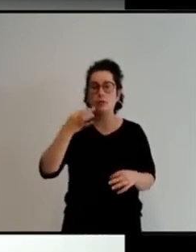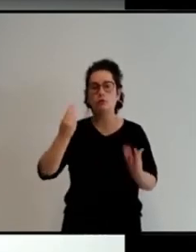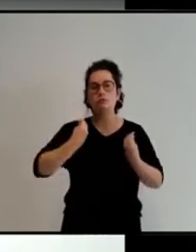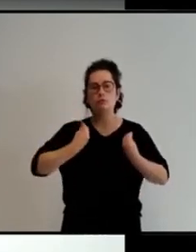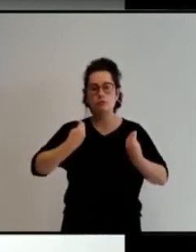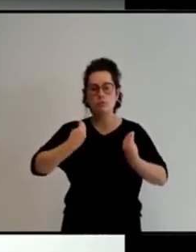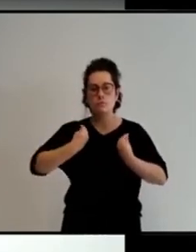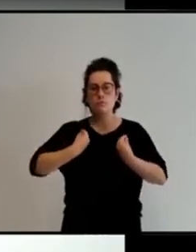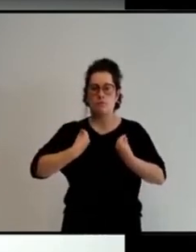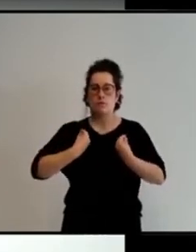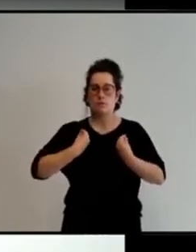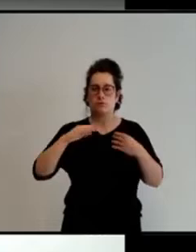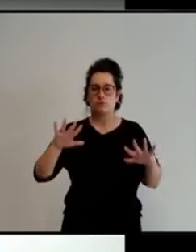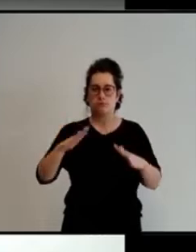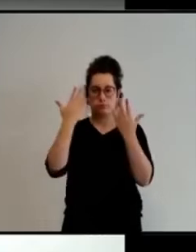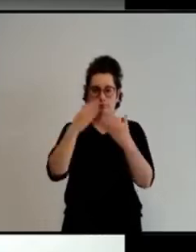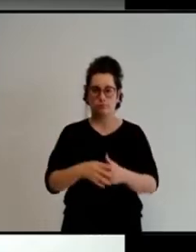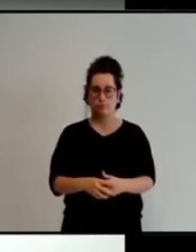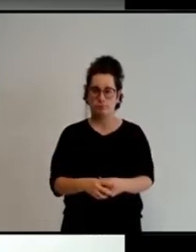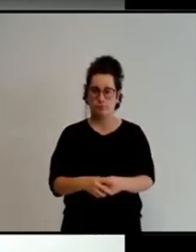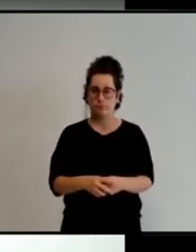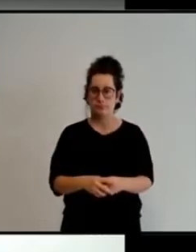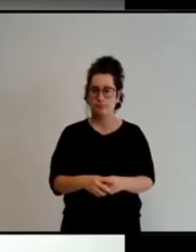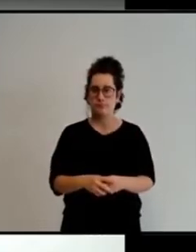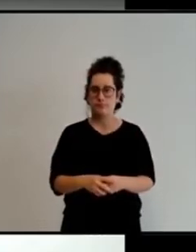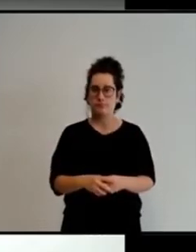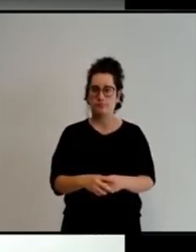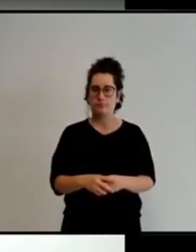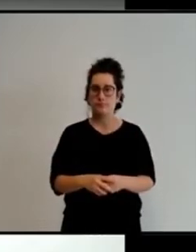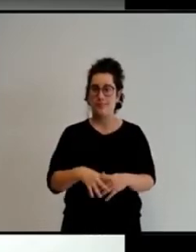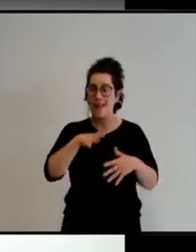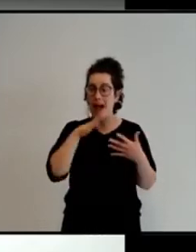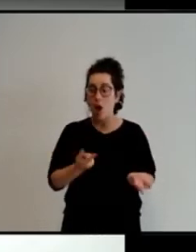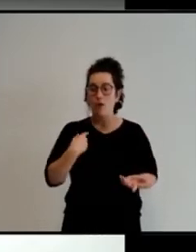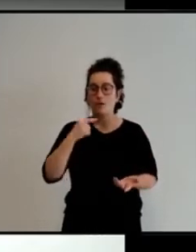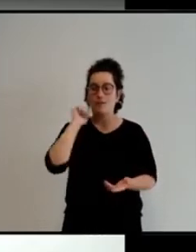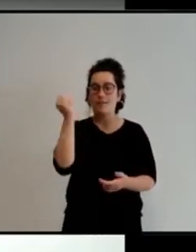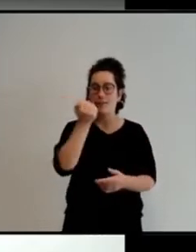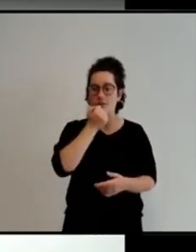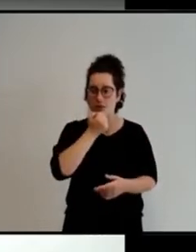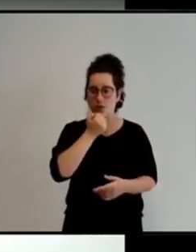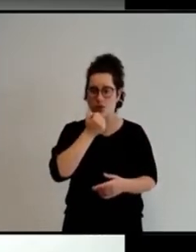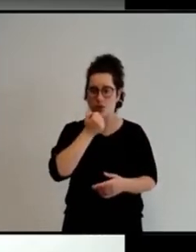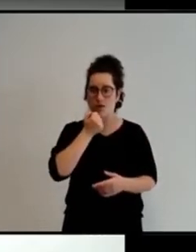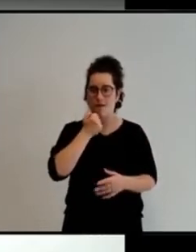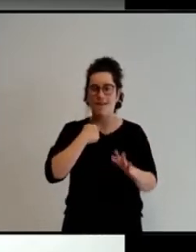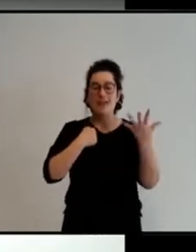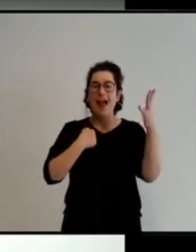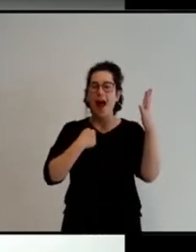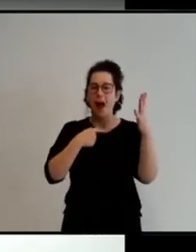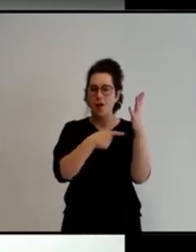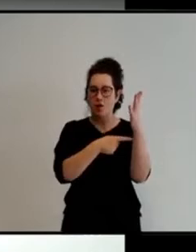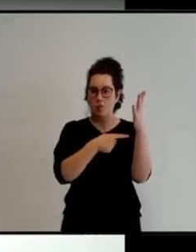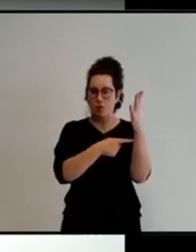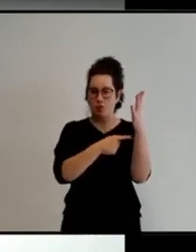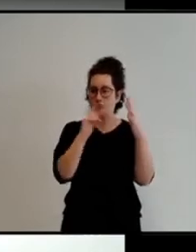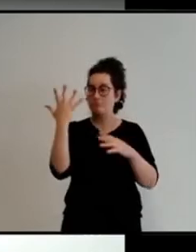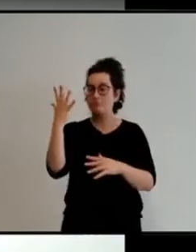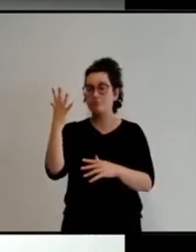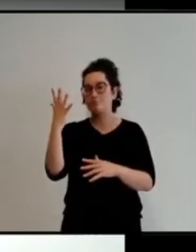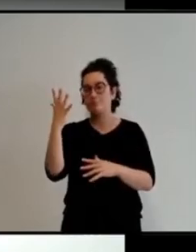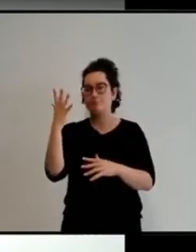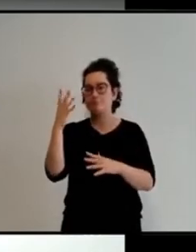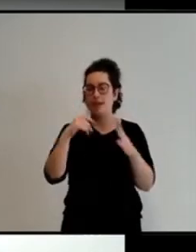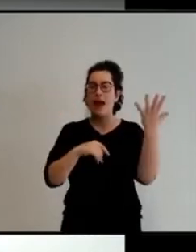momento, esta moción es ese árbol de primavera que necesitamos todos y todas para sentirnos amparados,